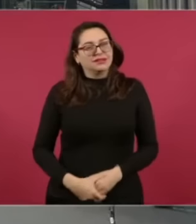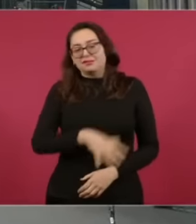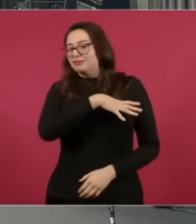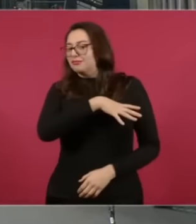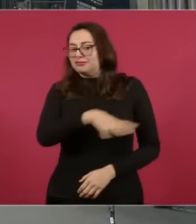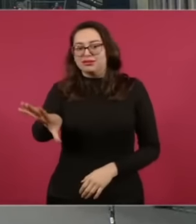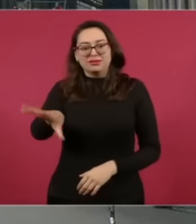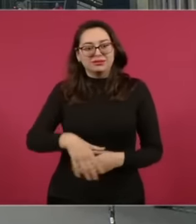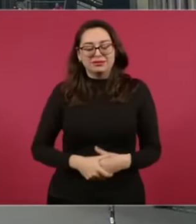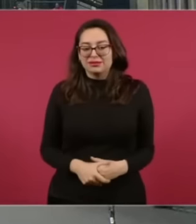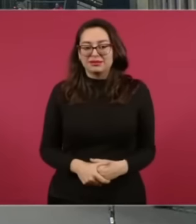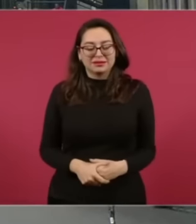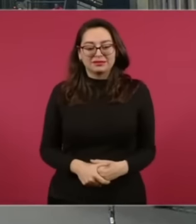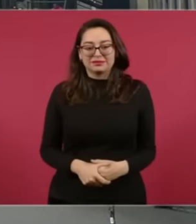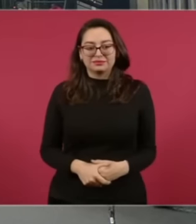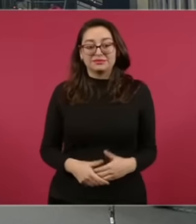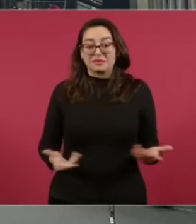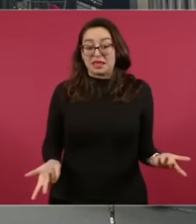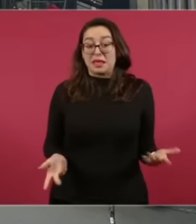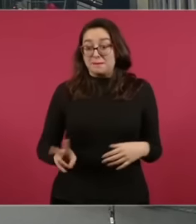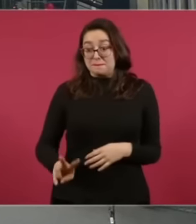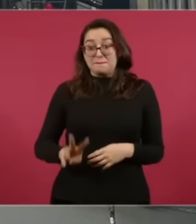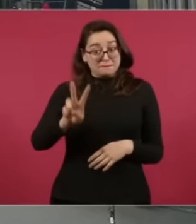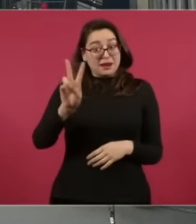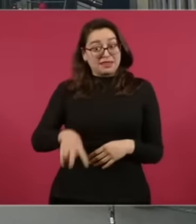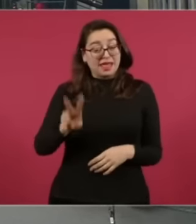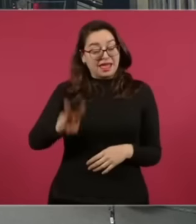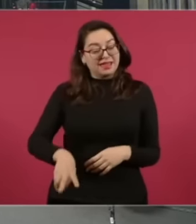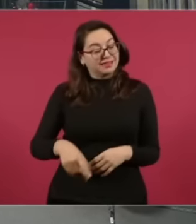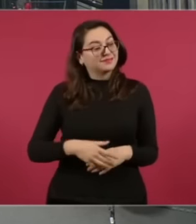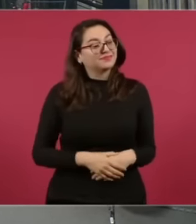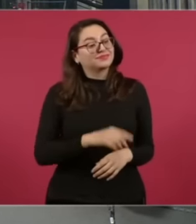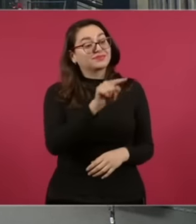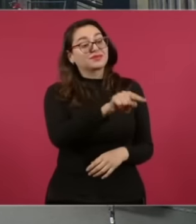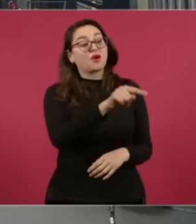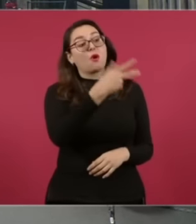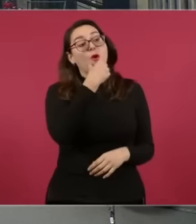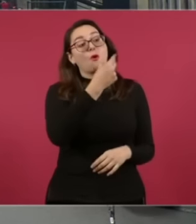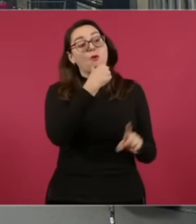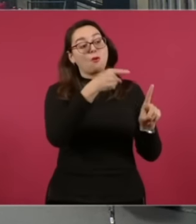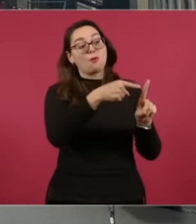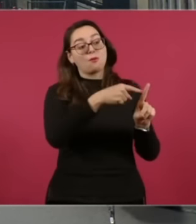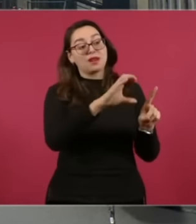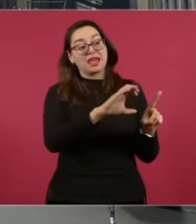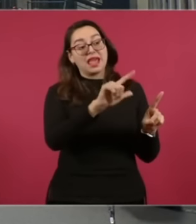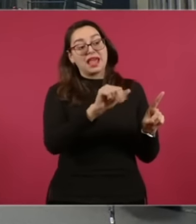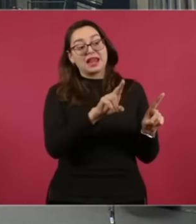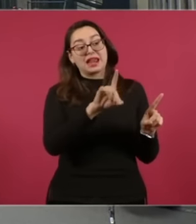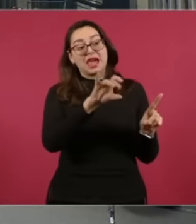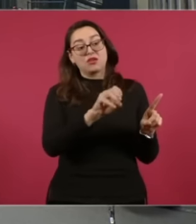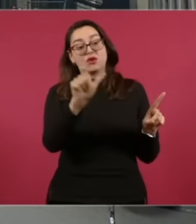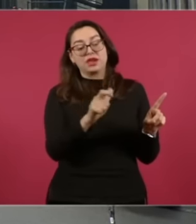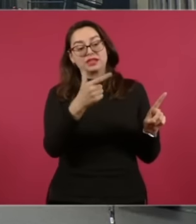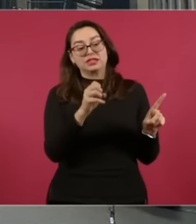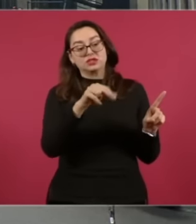Tenemos Nominado A Claudio X González Para Este Su Premio Este También